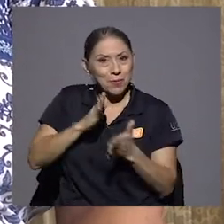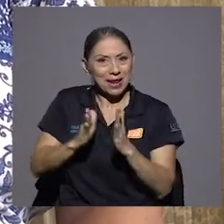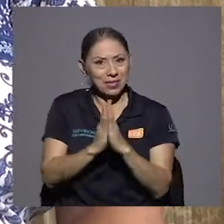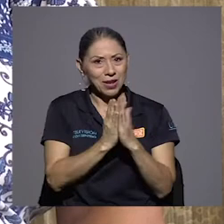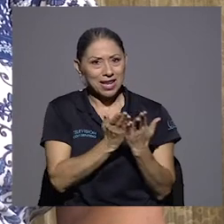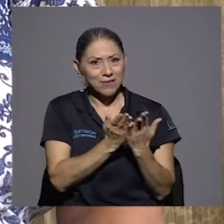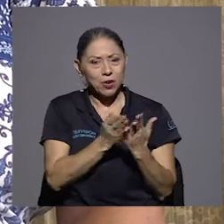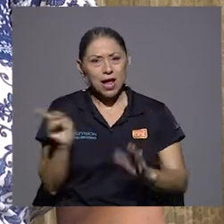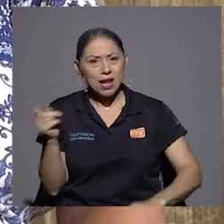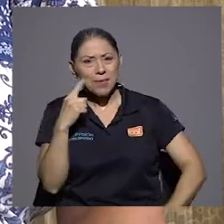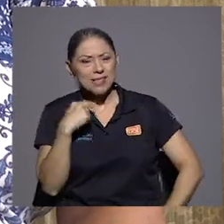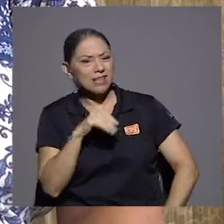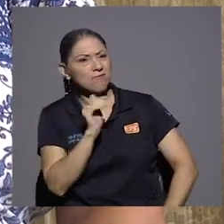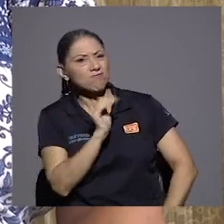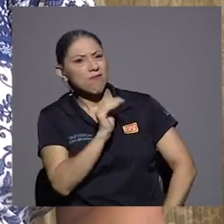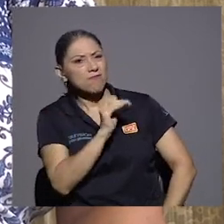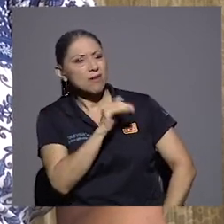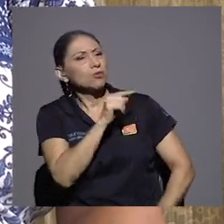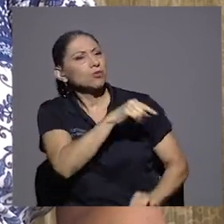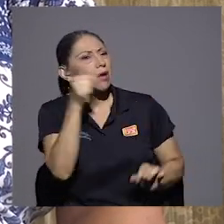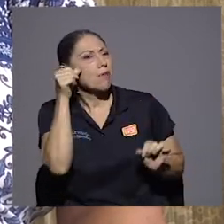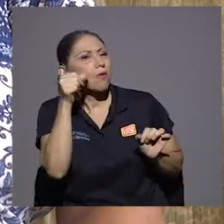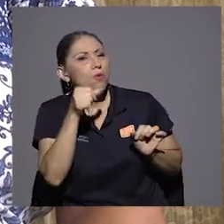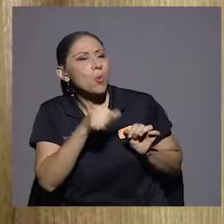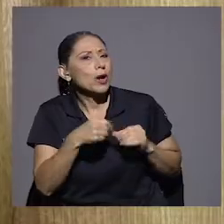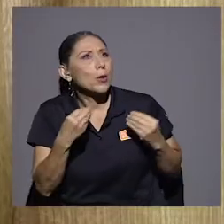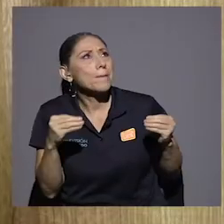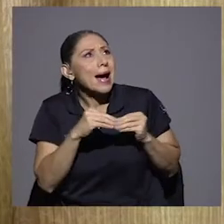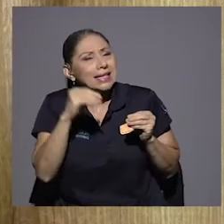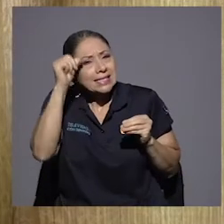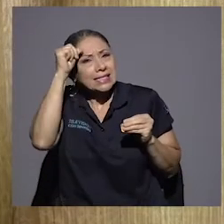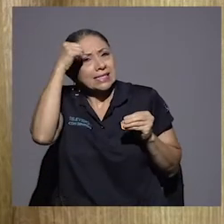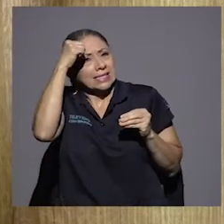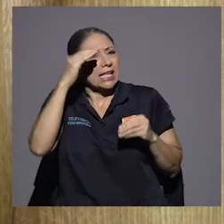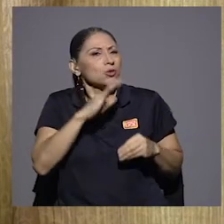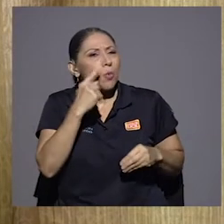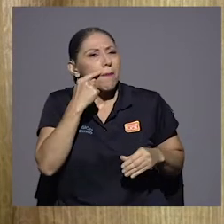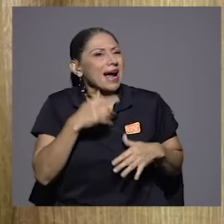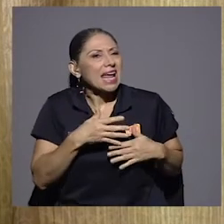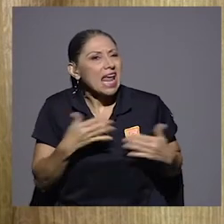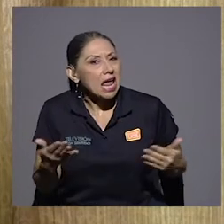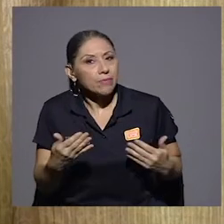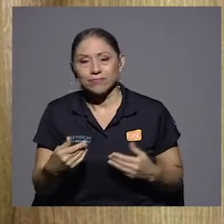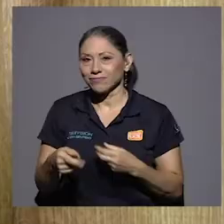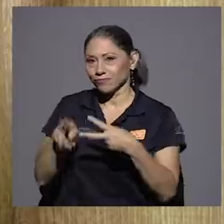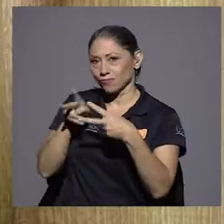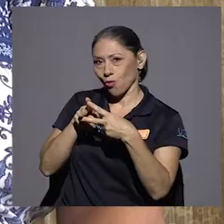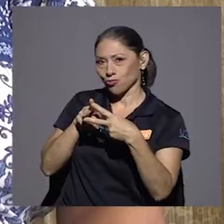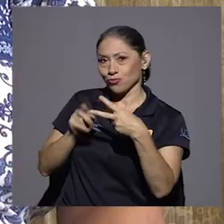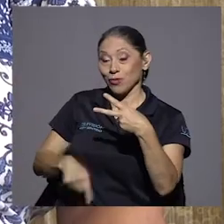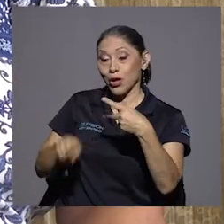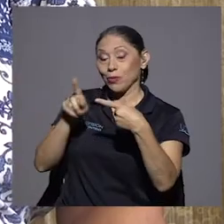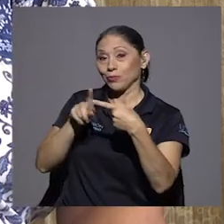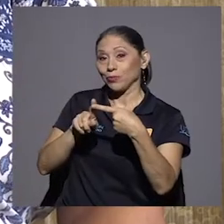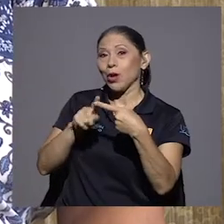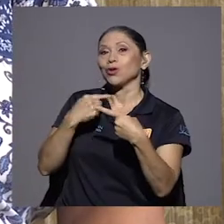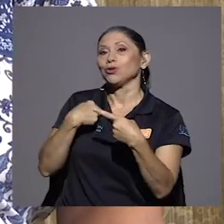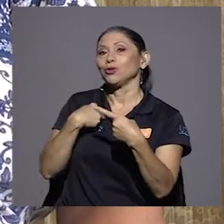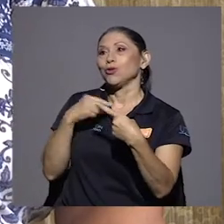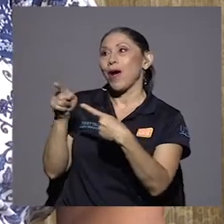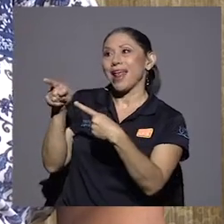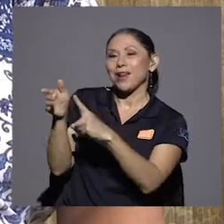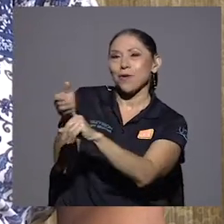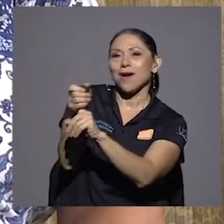me decía, ¿qué es el recuerdo más grande que tenés de tu papá? Le digo, dos cosas, que yo lo abrazaba y era